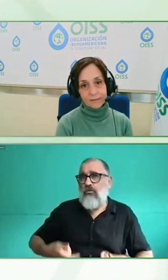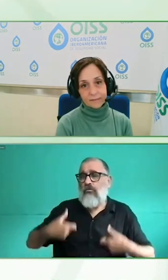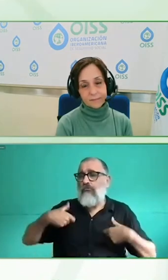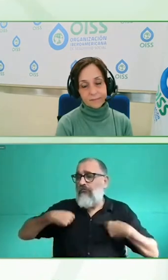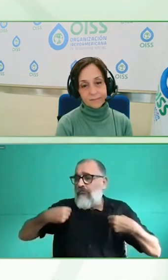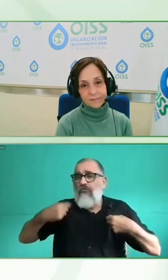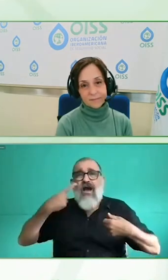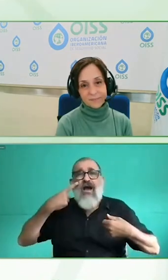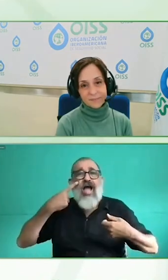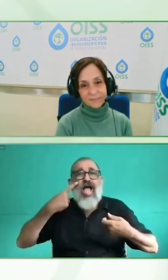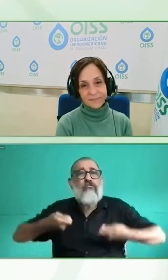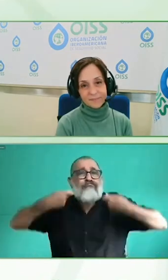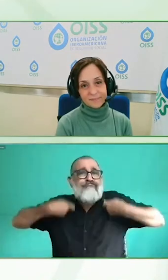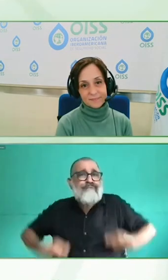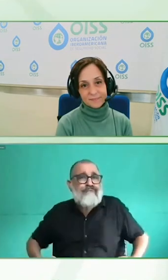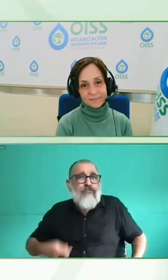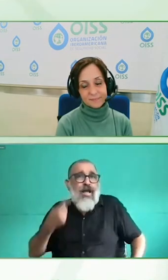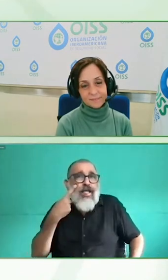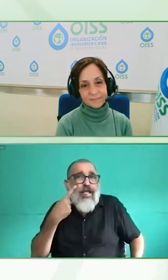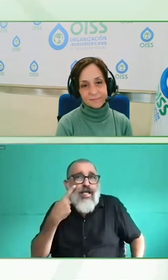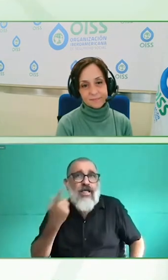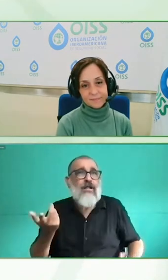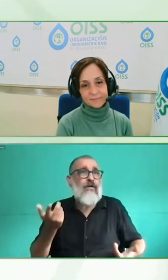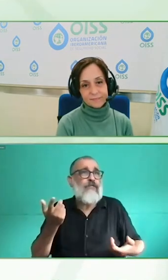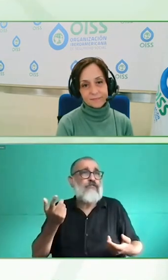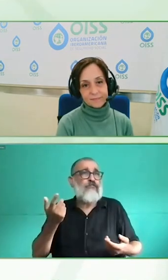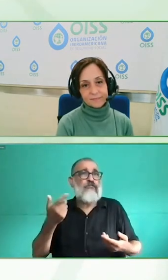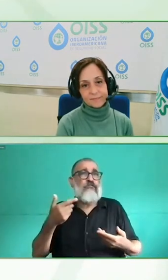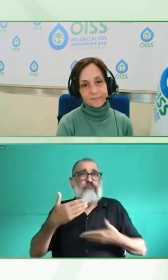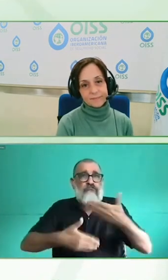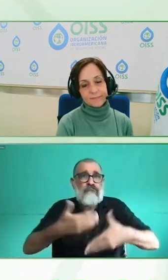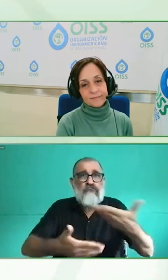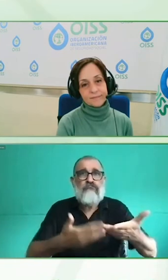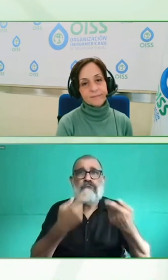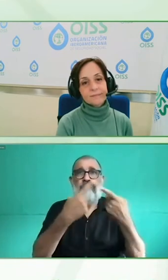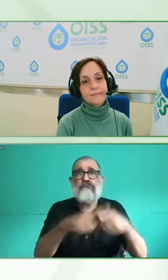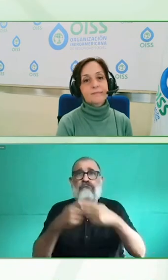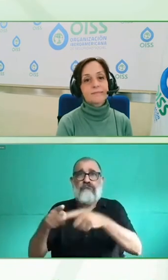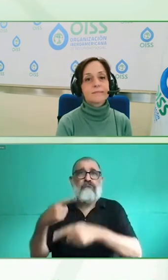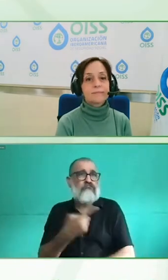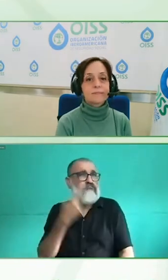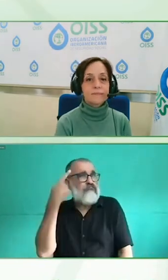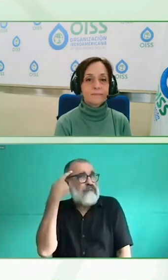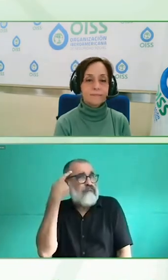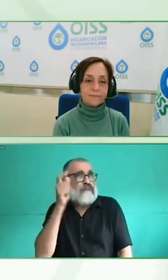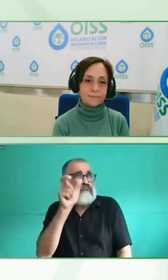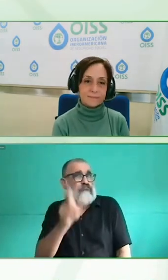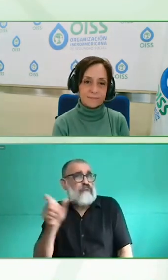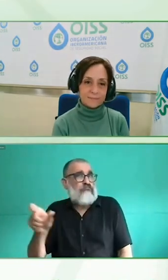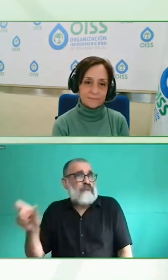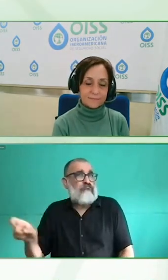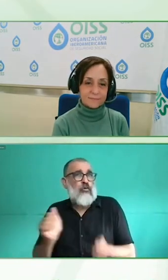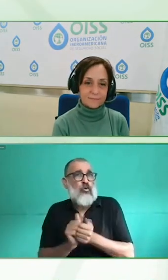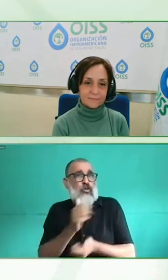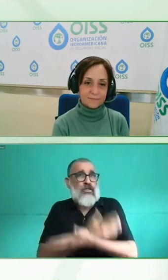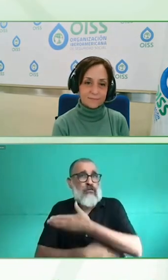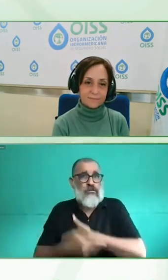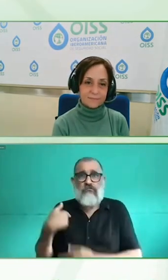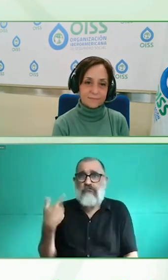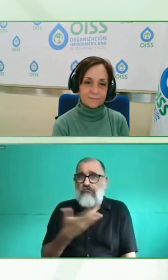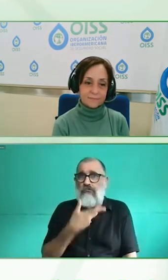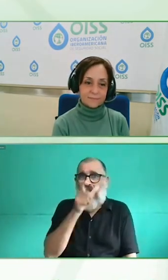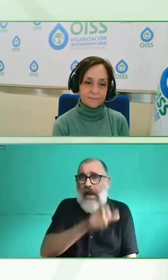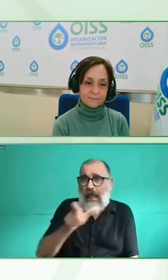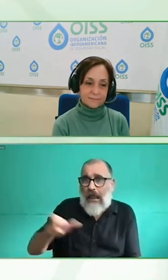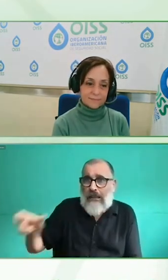que ellos llaman de capacidades diferentes e inclusión de personas con discapacidad y hoy por hoy también hacen bandera de ello. Nuestras gasolineras son inclusivas, pero es que yo estoy en España,